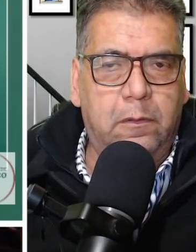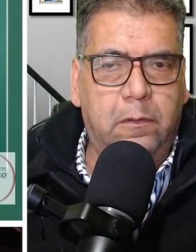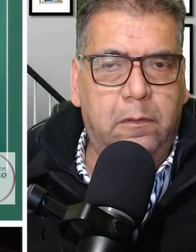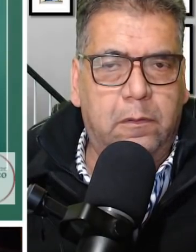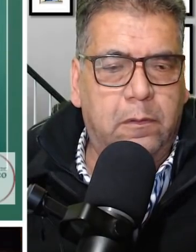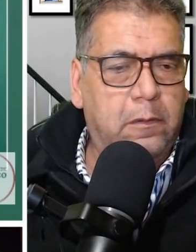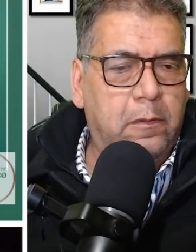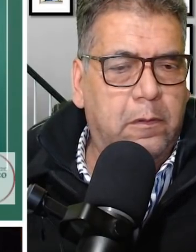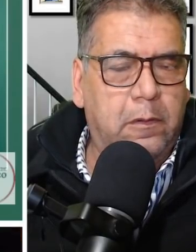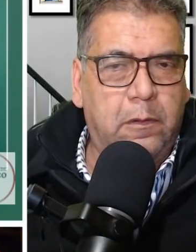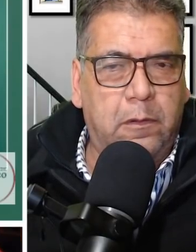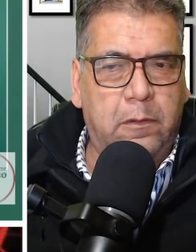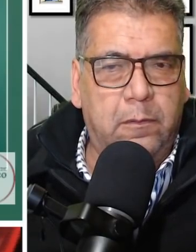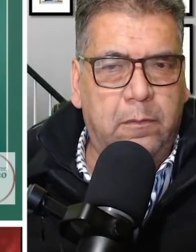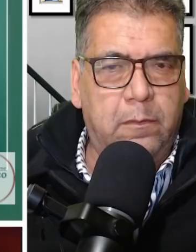Fiscalía.